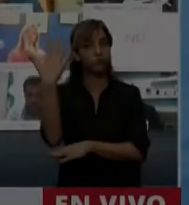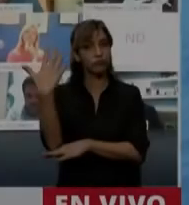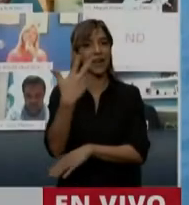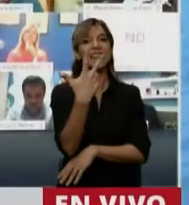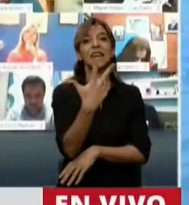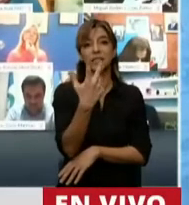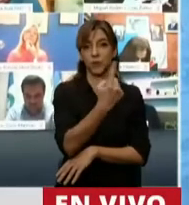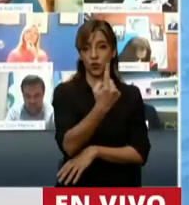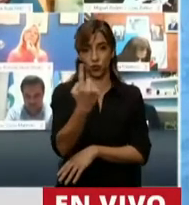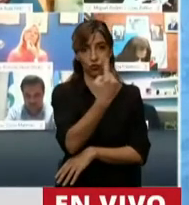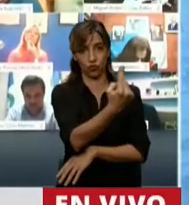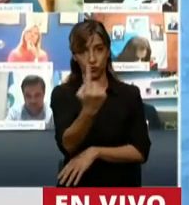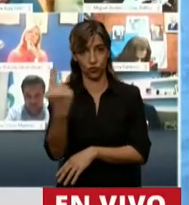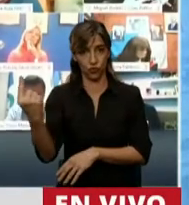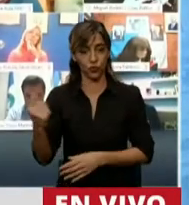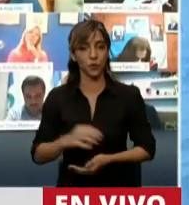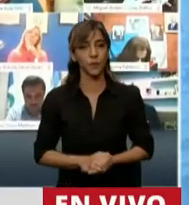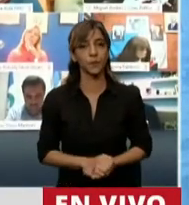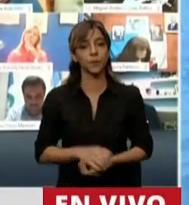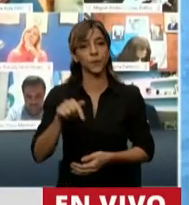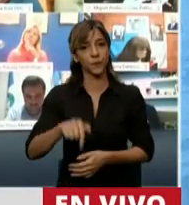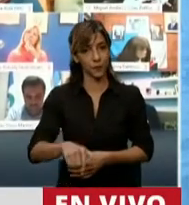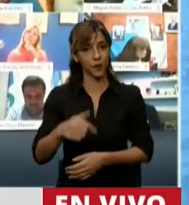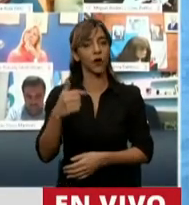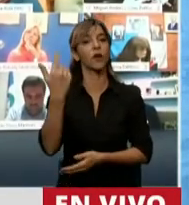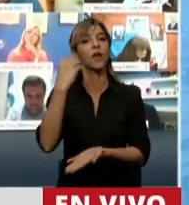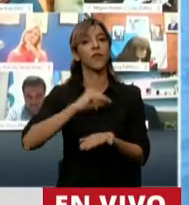Tiene la palabra el diputado Hugo Yasky.